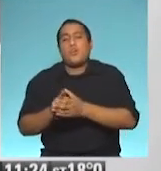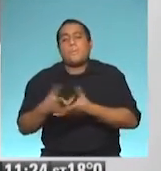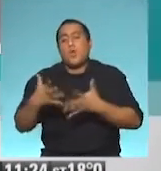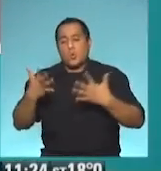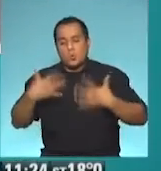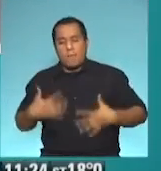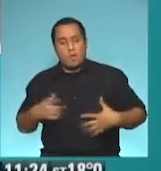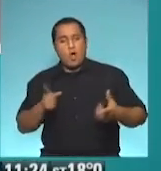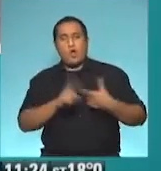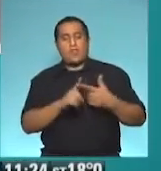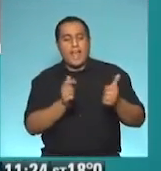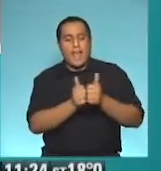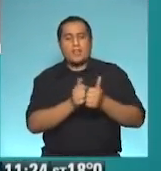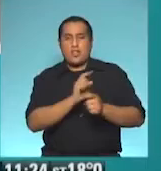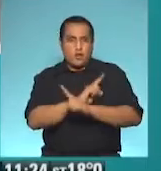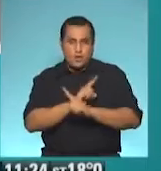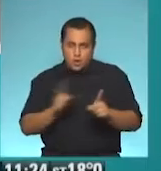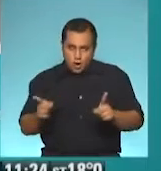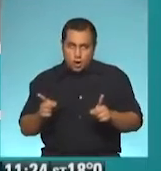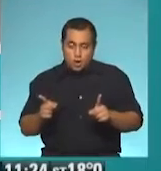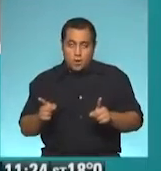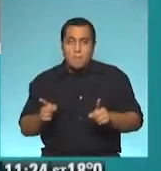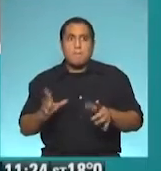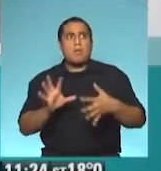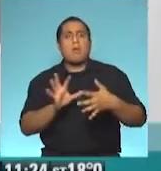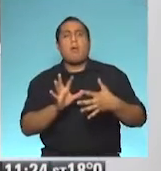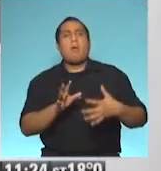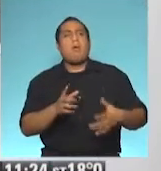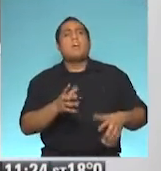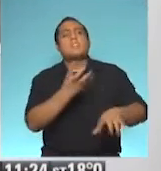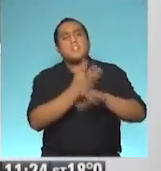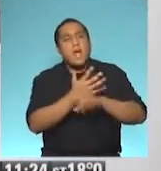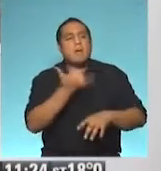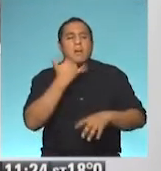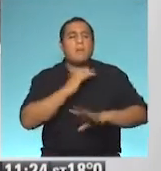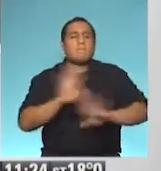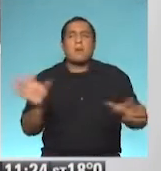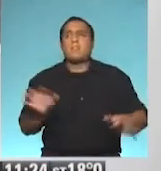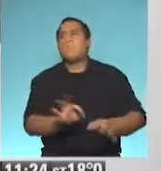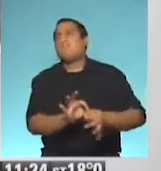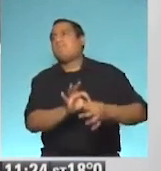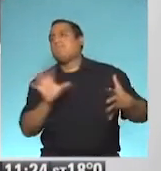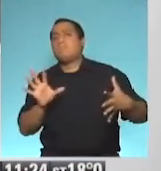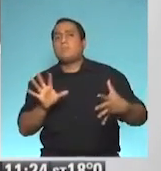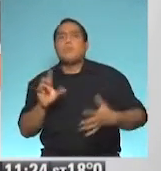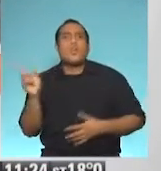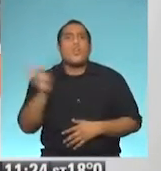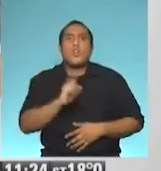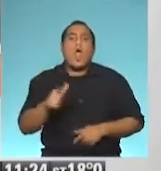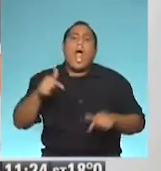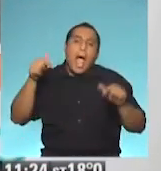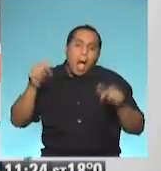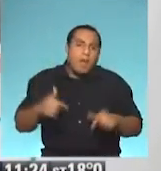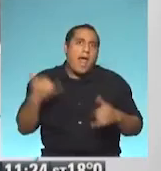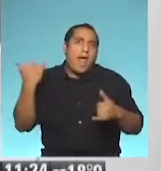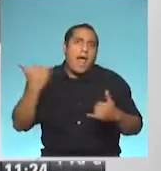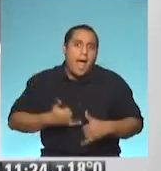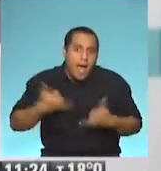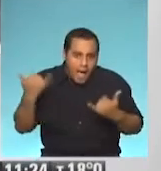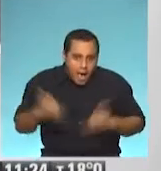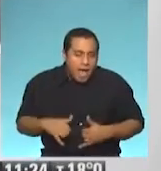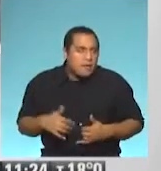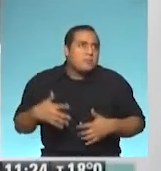de romper lazos y no conectarme con los otros. Digo, hoy en día por suerte contamos con muchas herramientas como